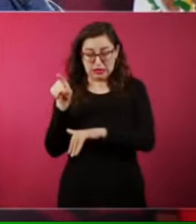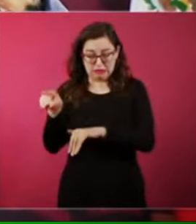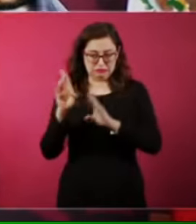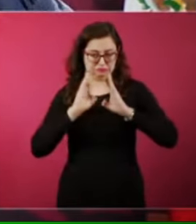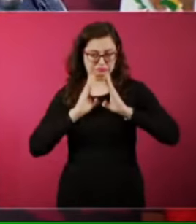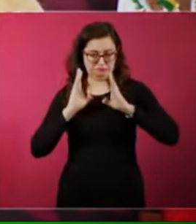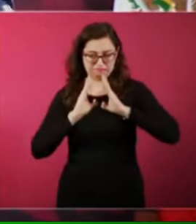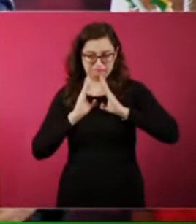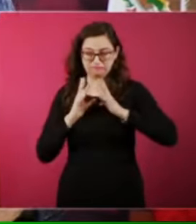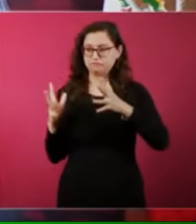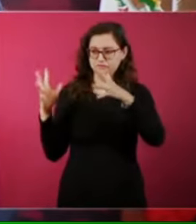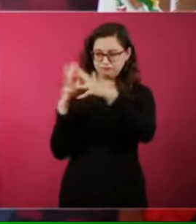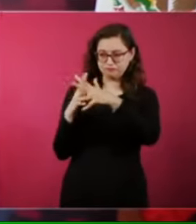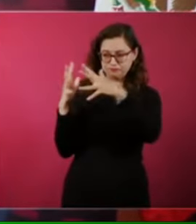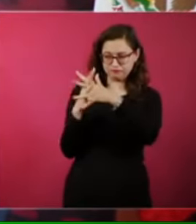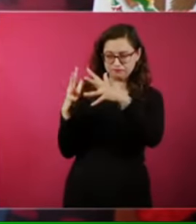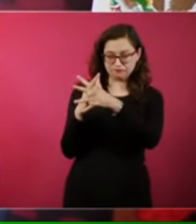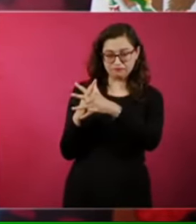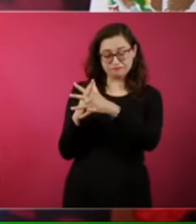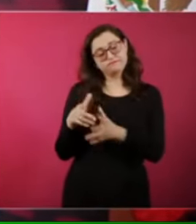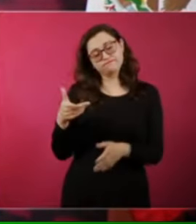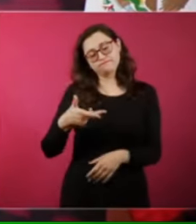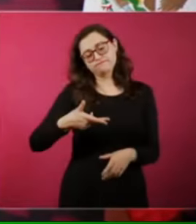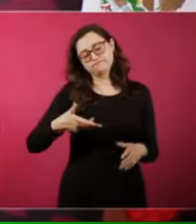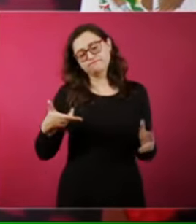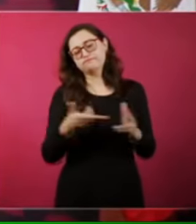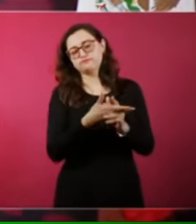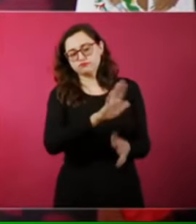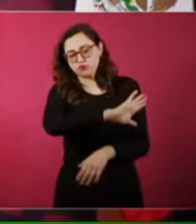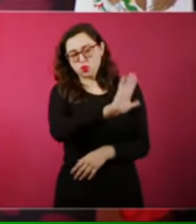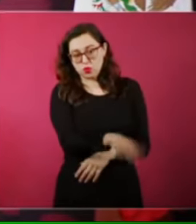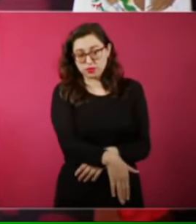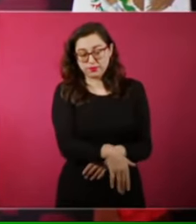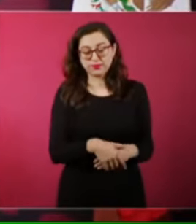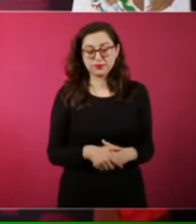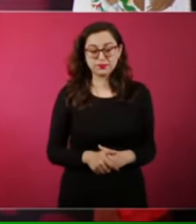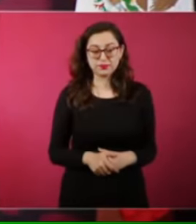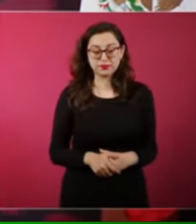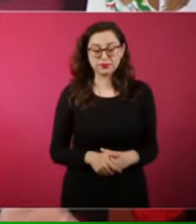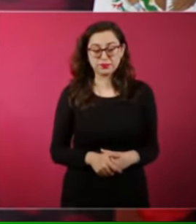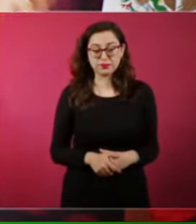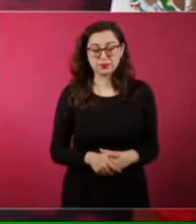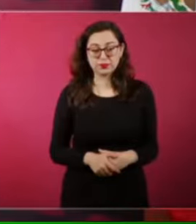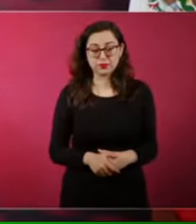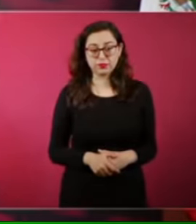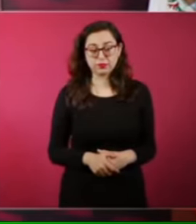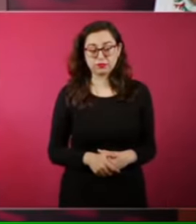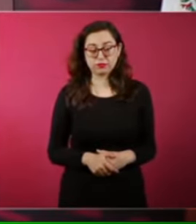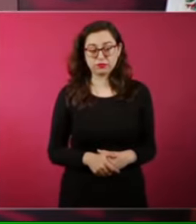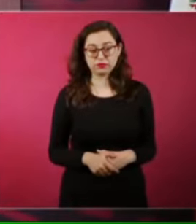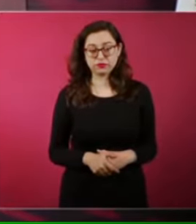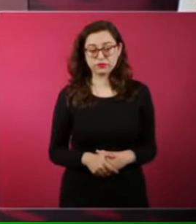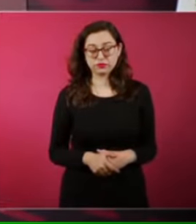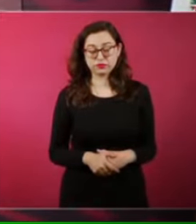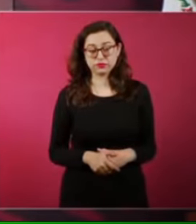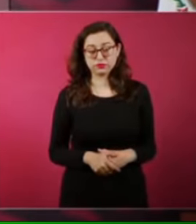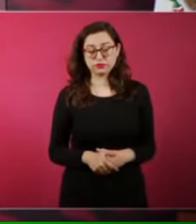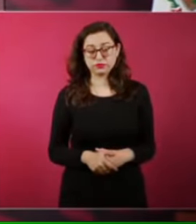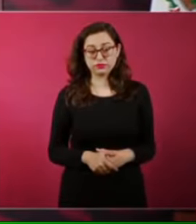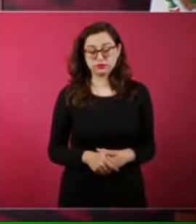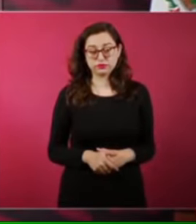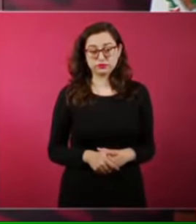Hay un enfrentamiento en el cuartel y ahí lo asesinan. Y lo dejan,